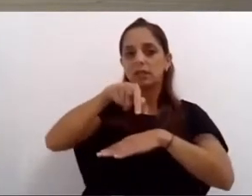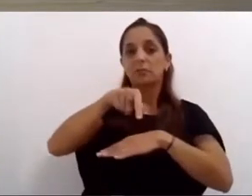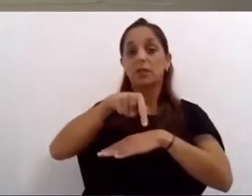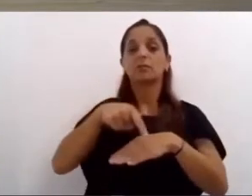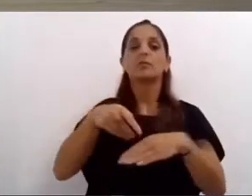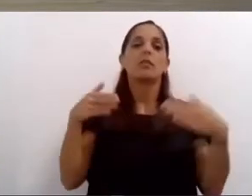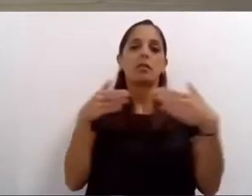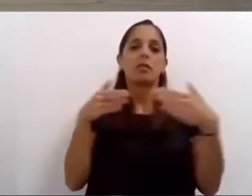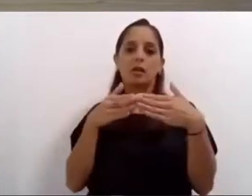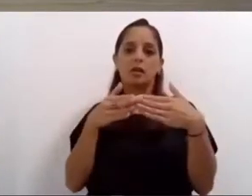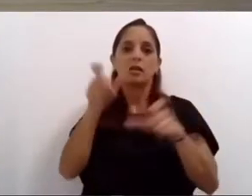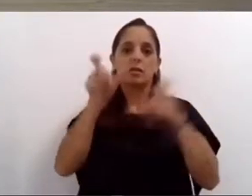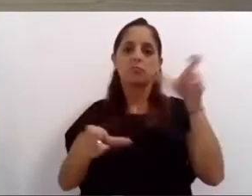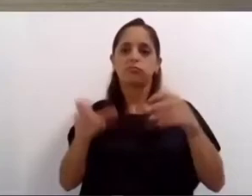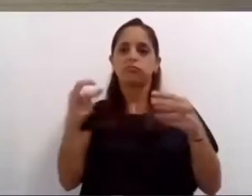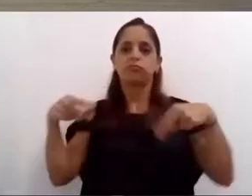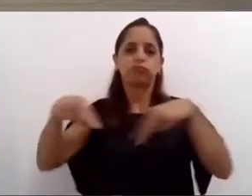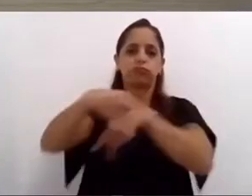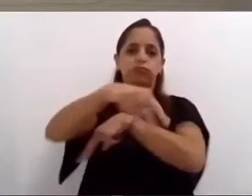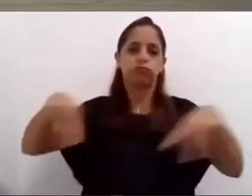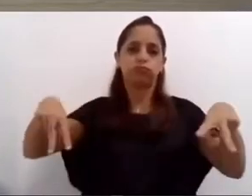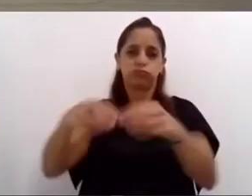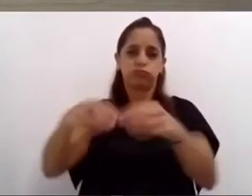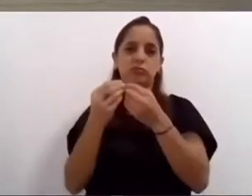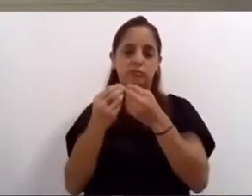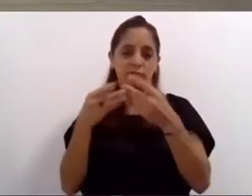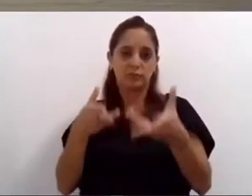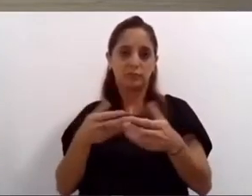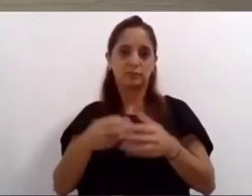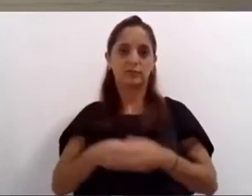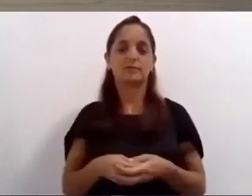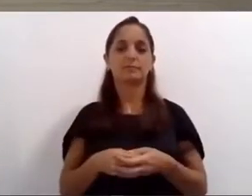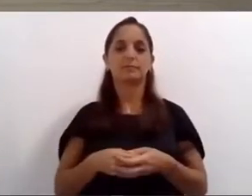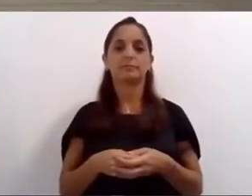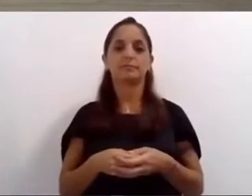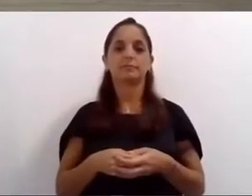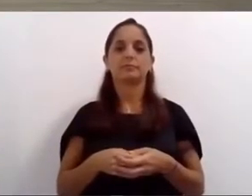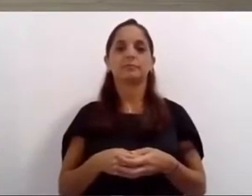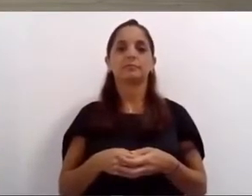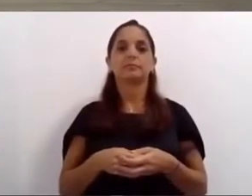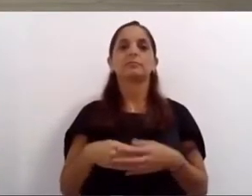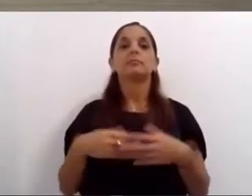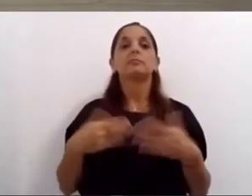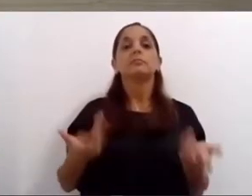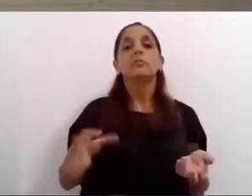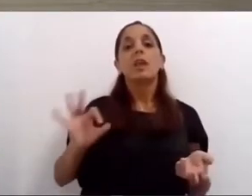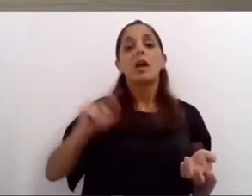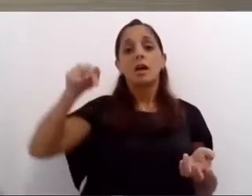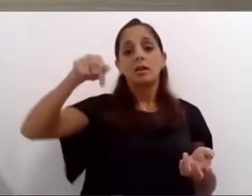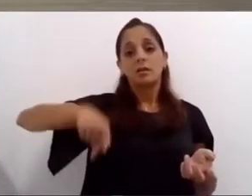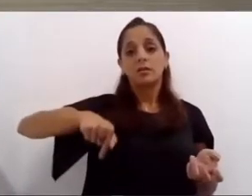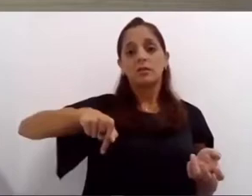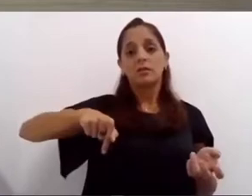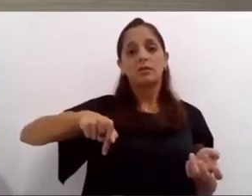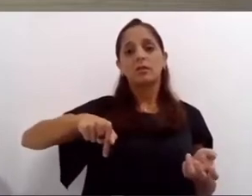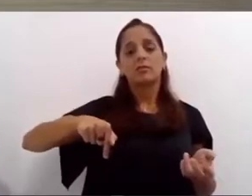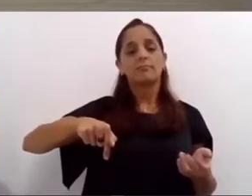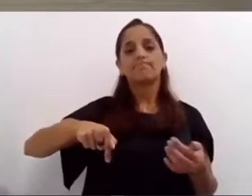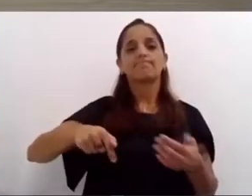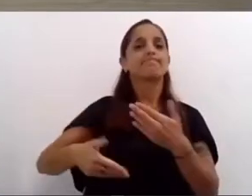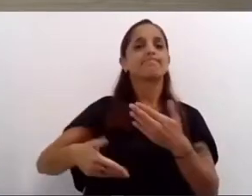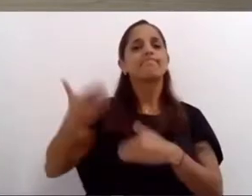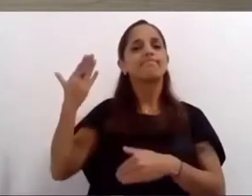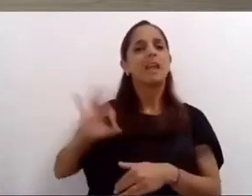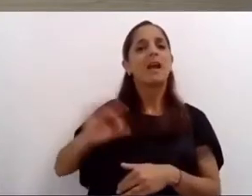de ellas reflejadas en proyectos de cada uno de ustedes el 2020 postergó muchas